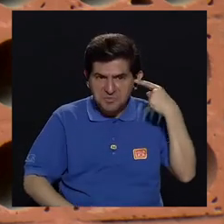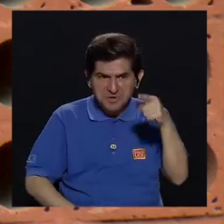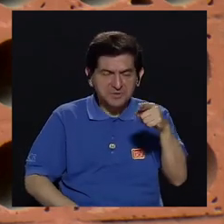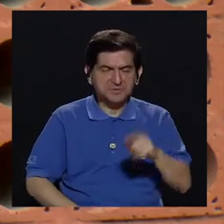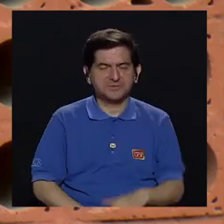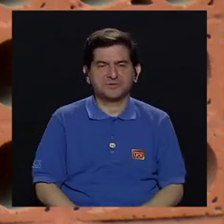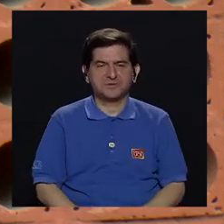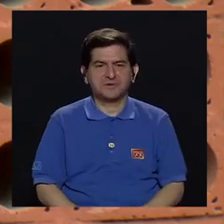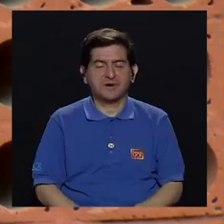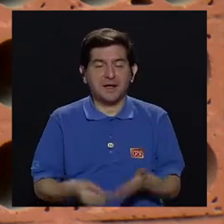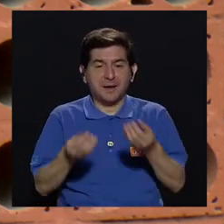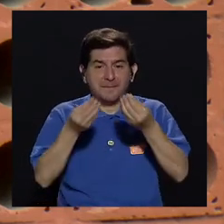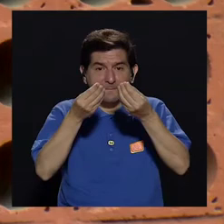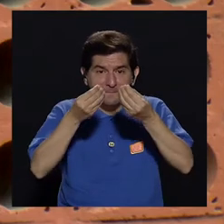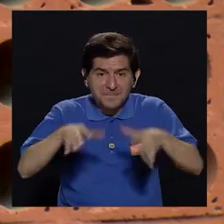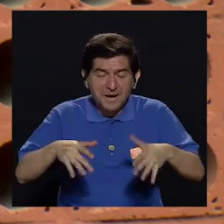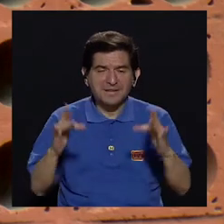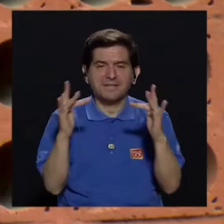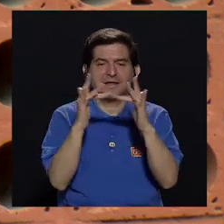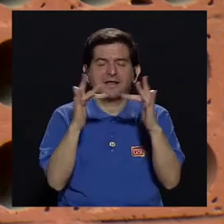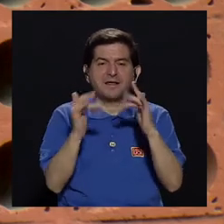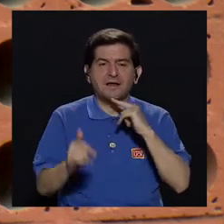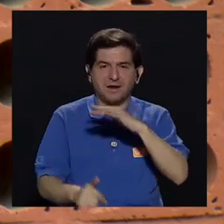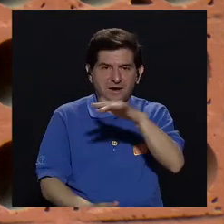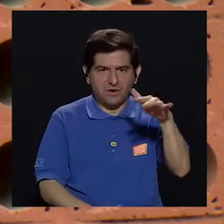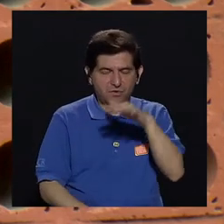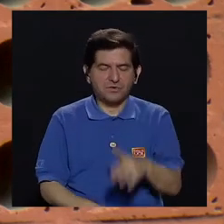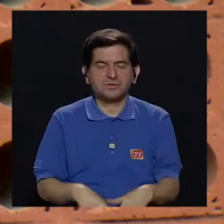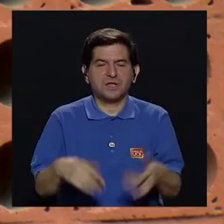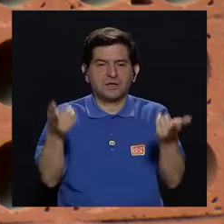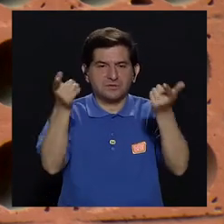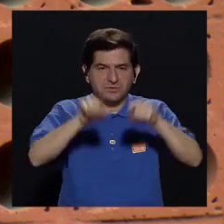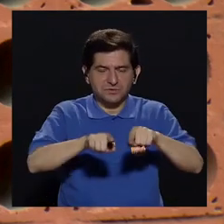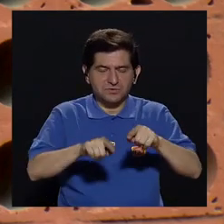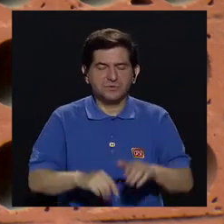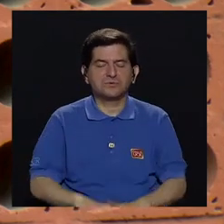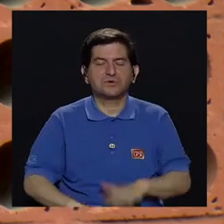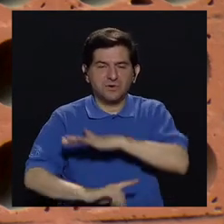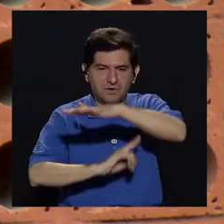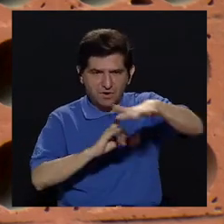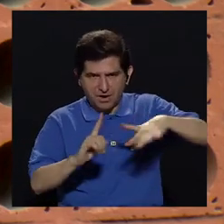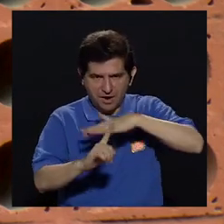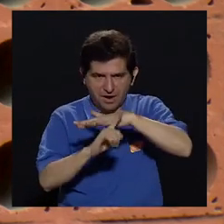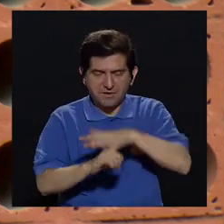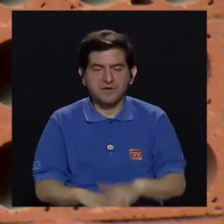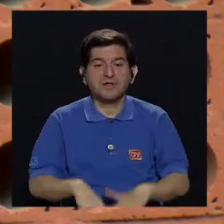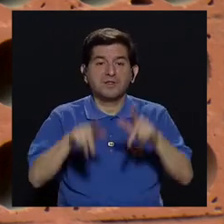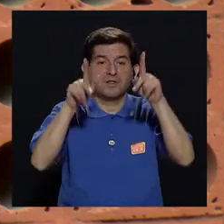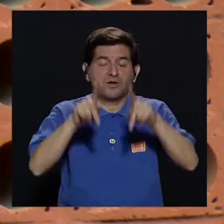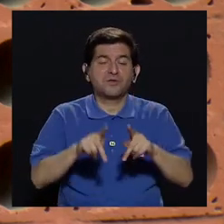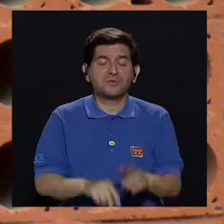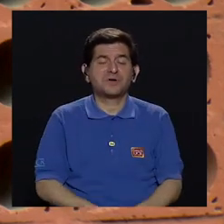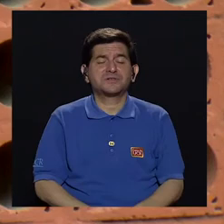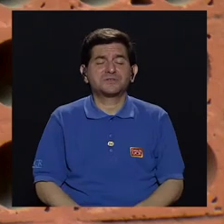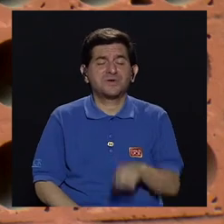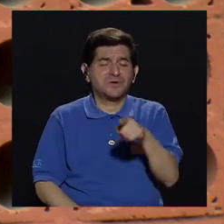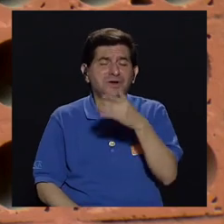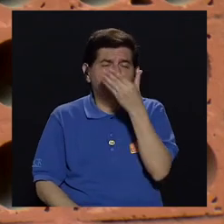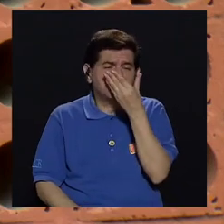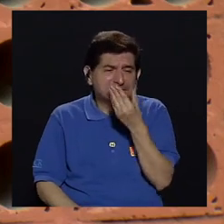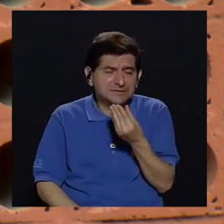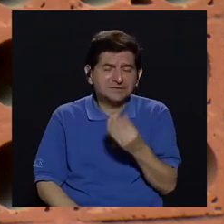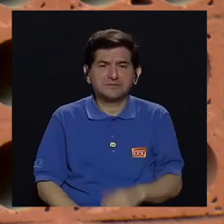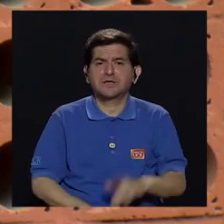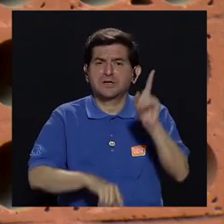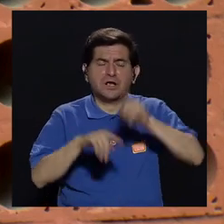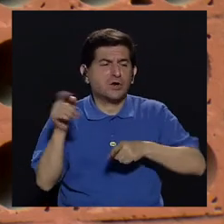Entonces, ese perder contacto con la realidad, con las cosas que pasan a nuestro alrededor, eso es lo que la persona sufre más, el sentir que